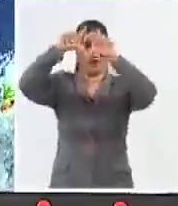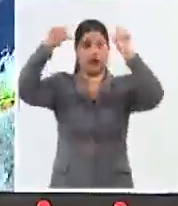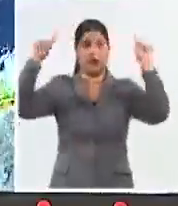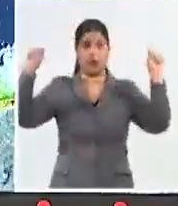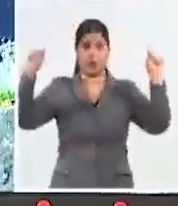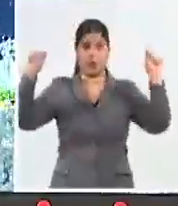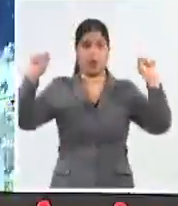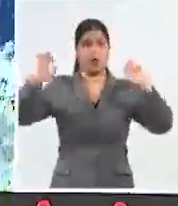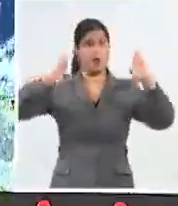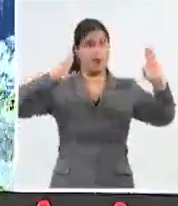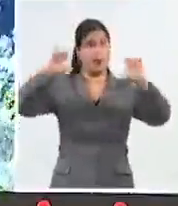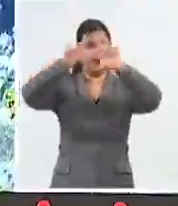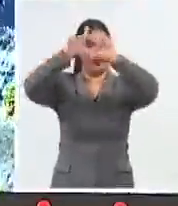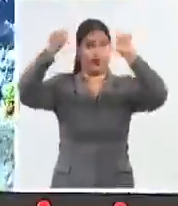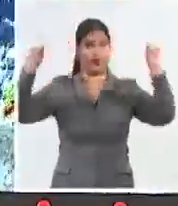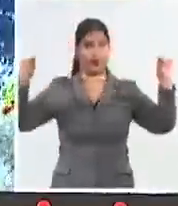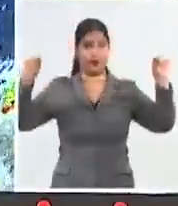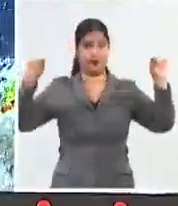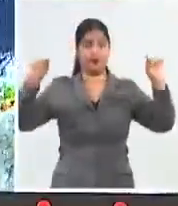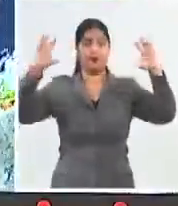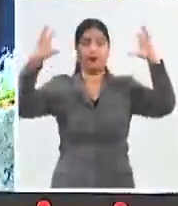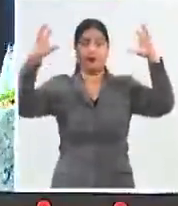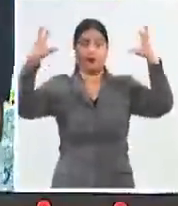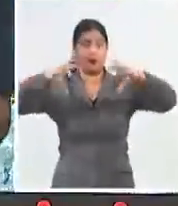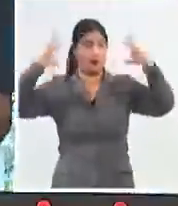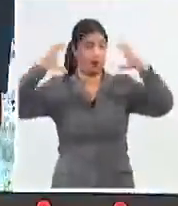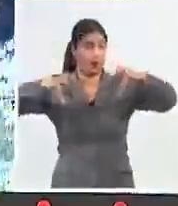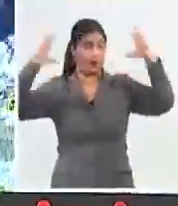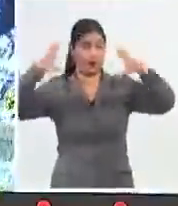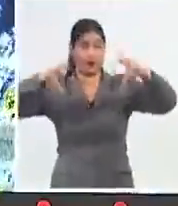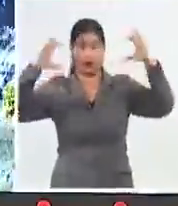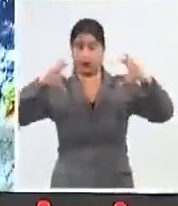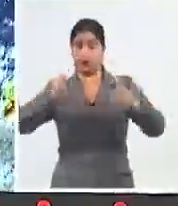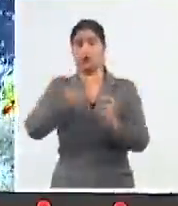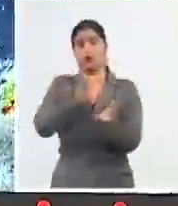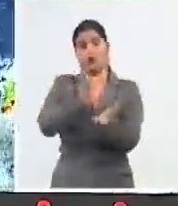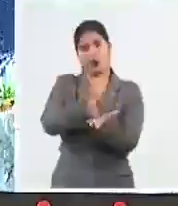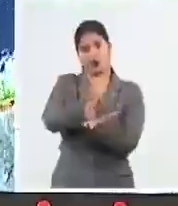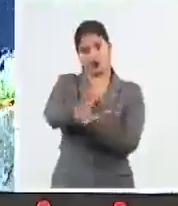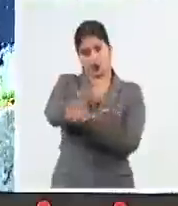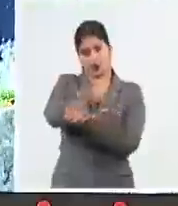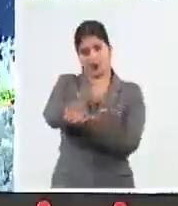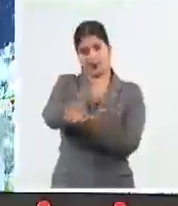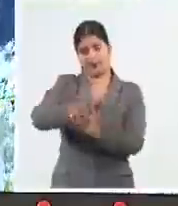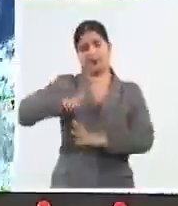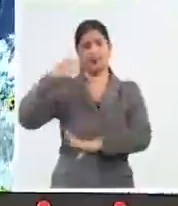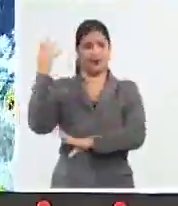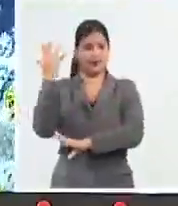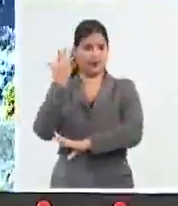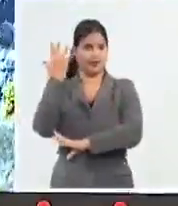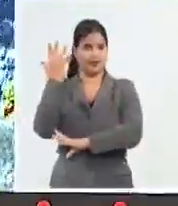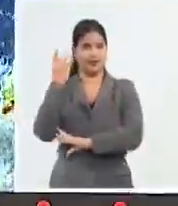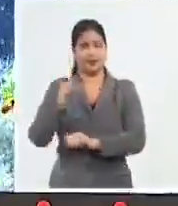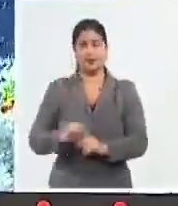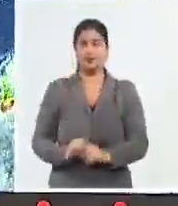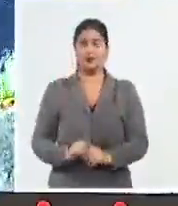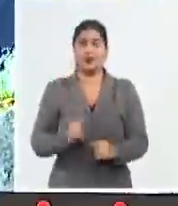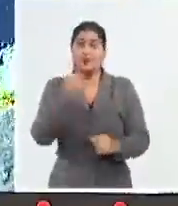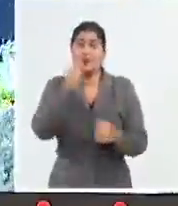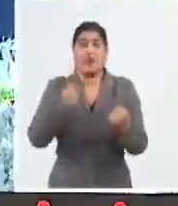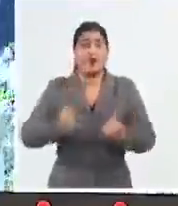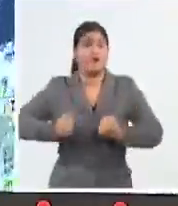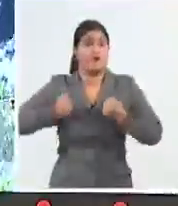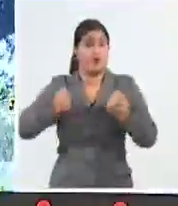casi todo el archipiélago cubano, mantendrán nublados y lluvias con la mayor probabilidad de que ocurran sobre el occidente del país, aunque